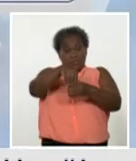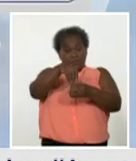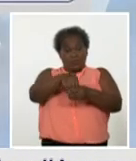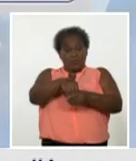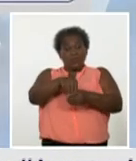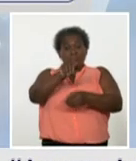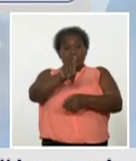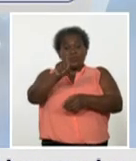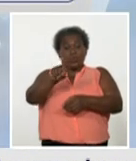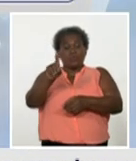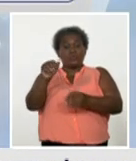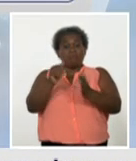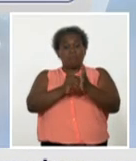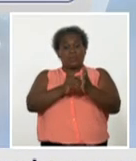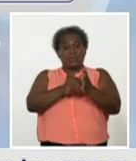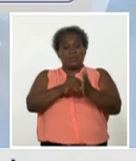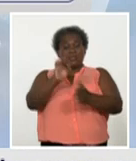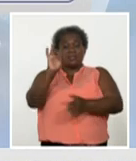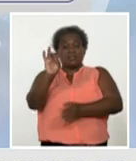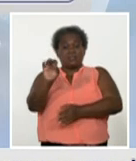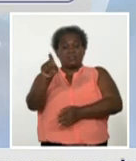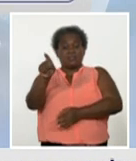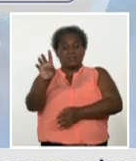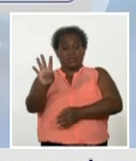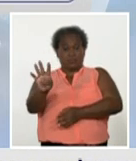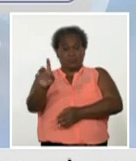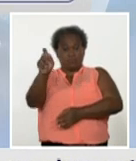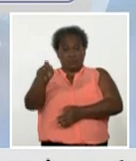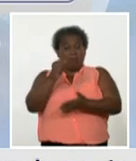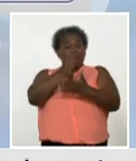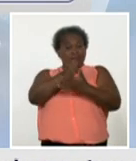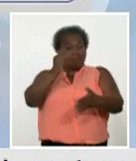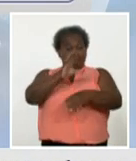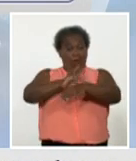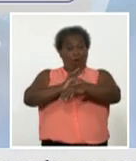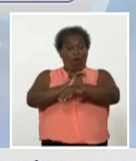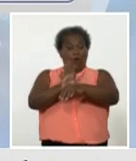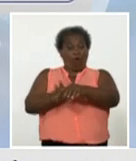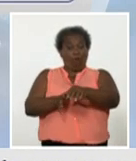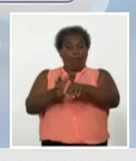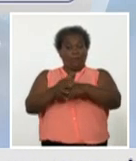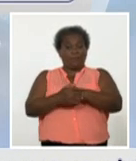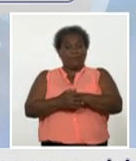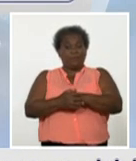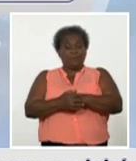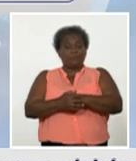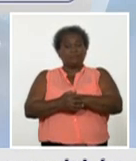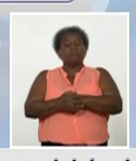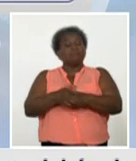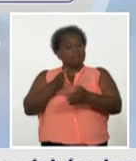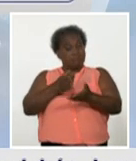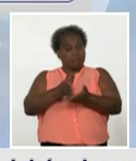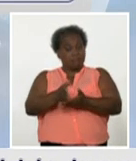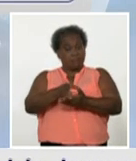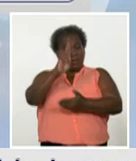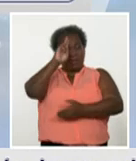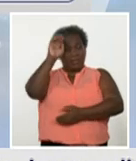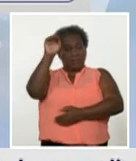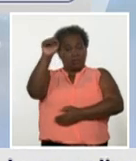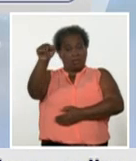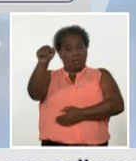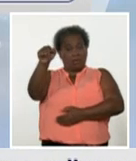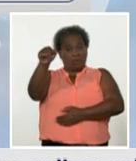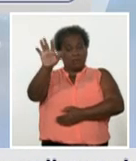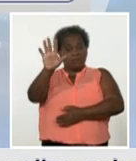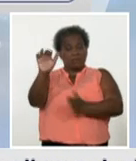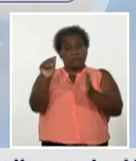714 pacientes que se han diagnosticado con la enfermedad se mantiene ingresado 5